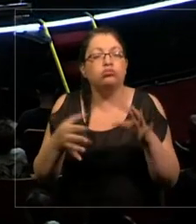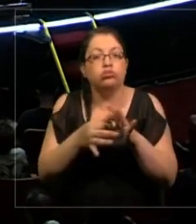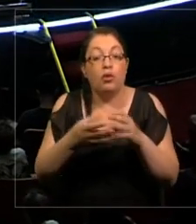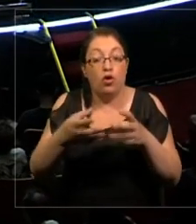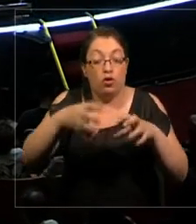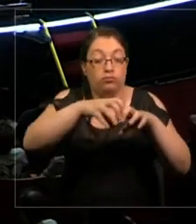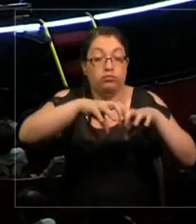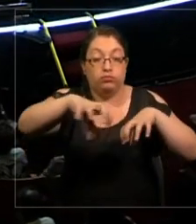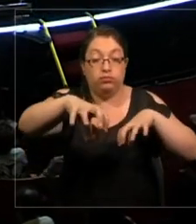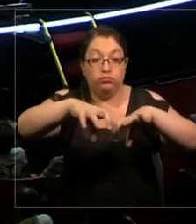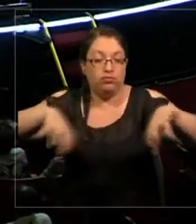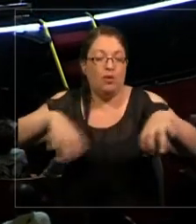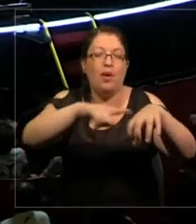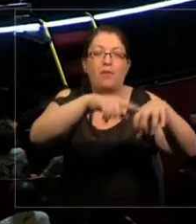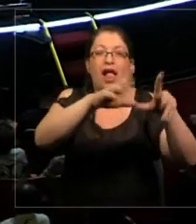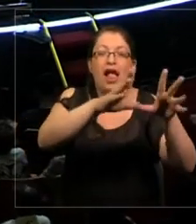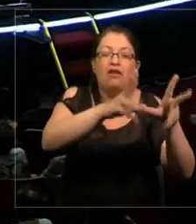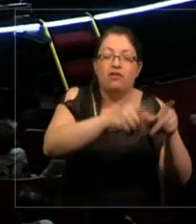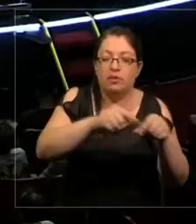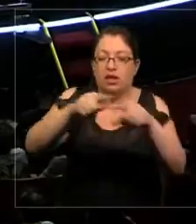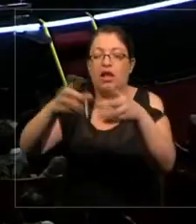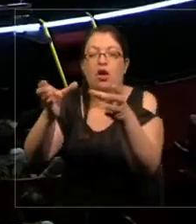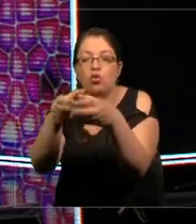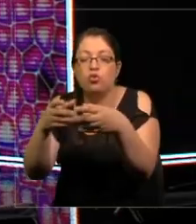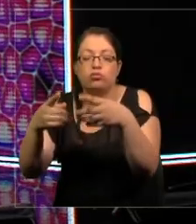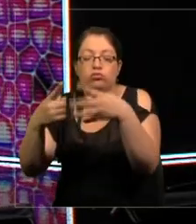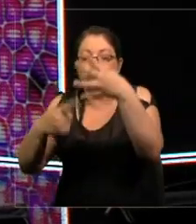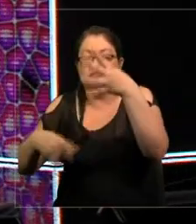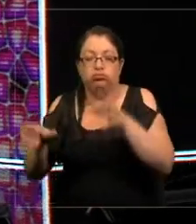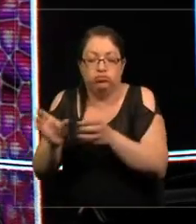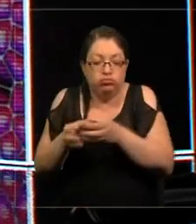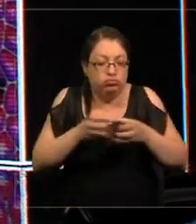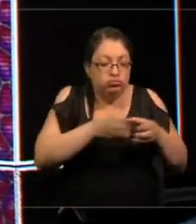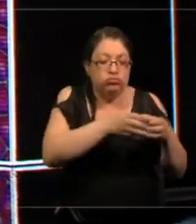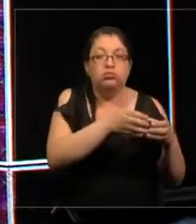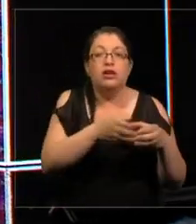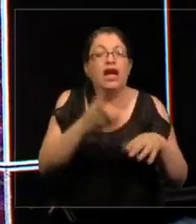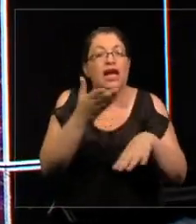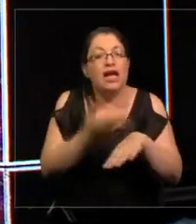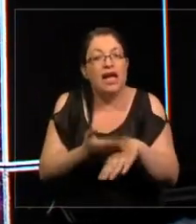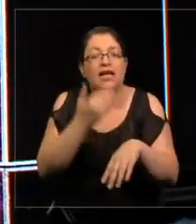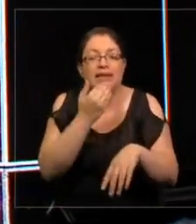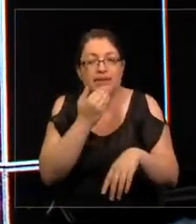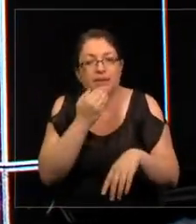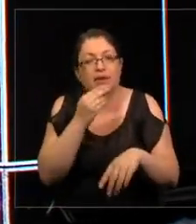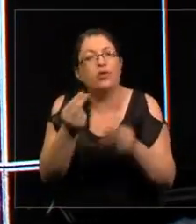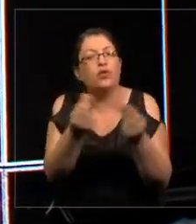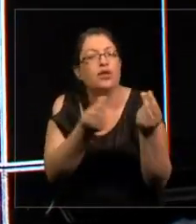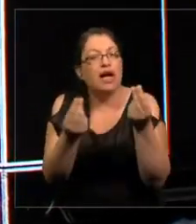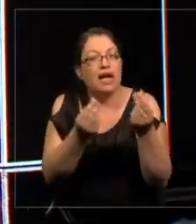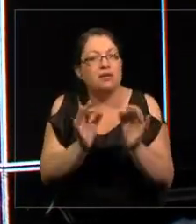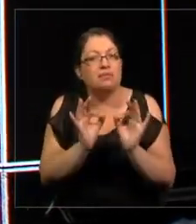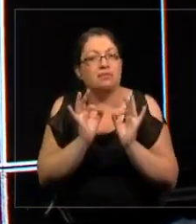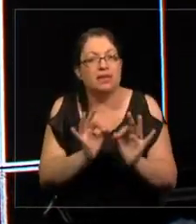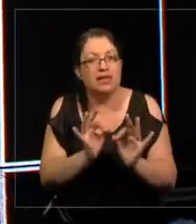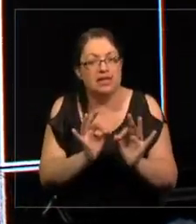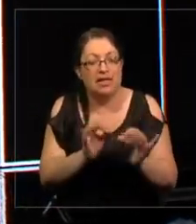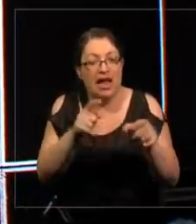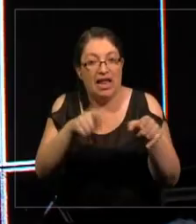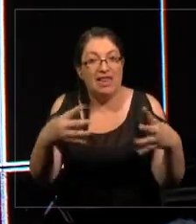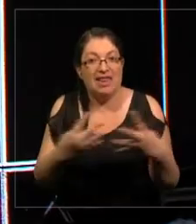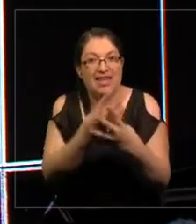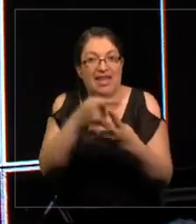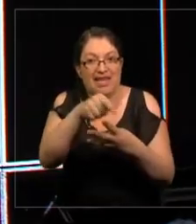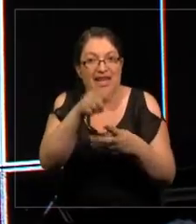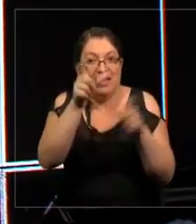vida, la familia, los grupos, etc. Y hay una calidad especial a las redes sociales que